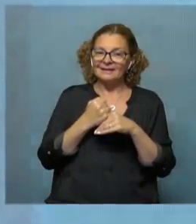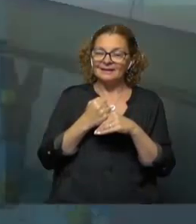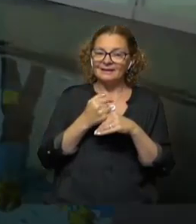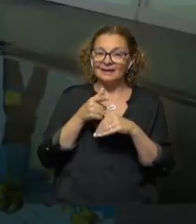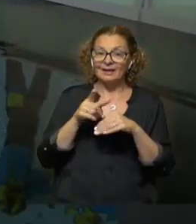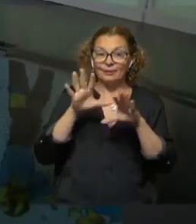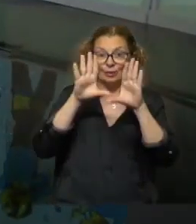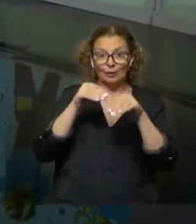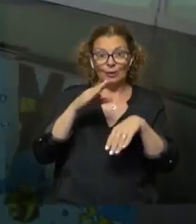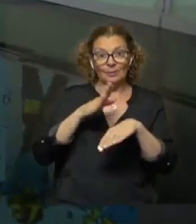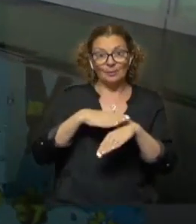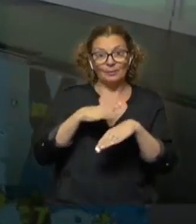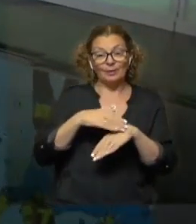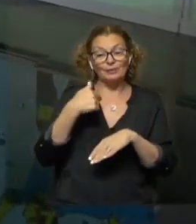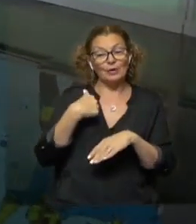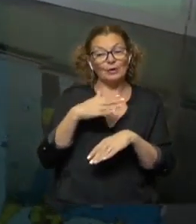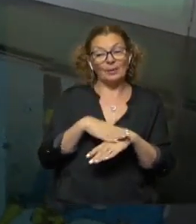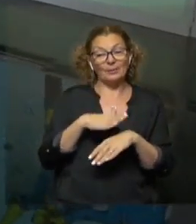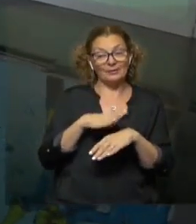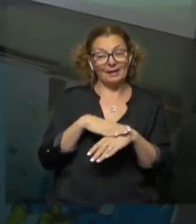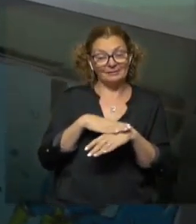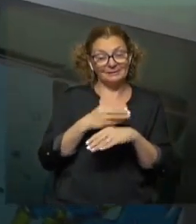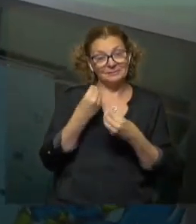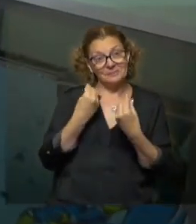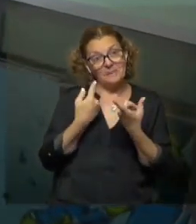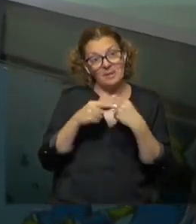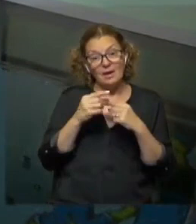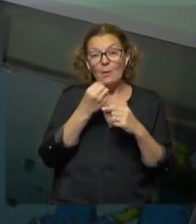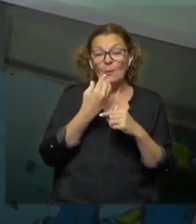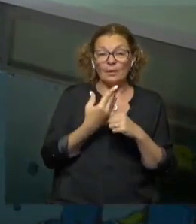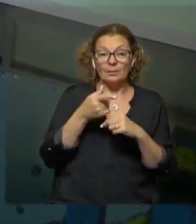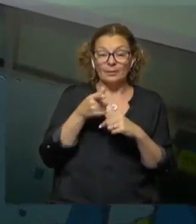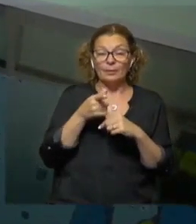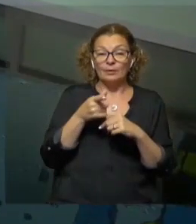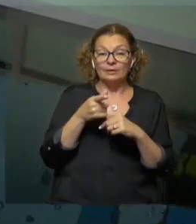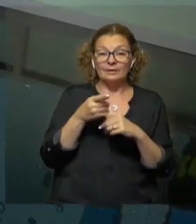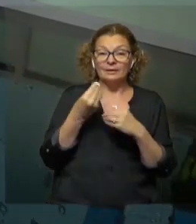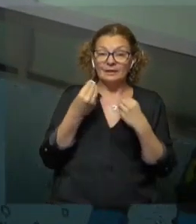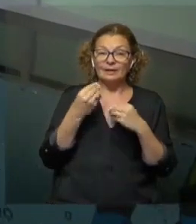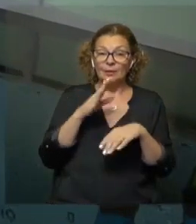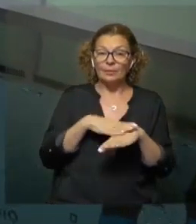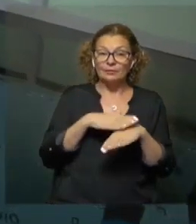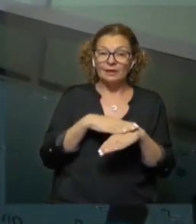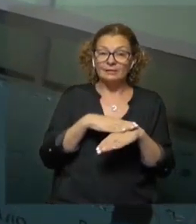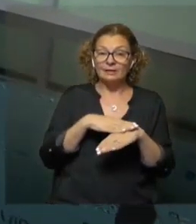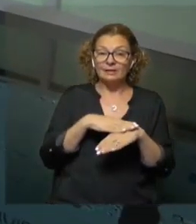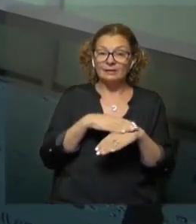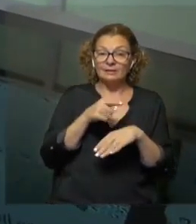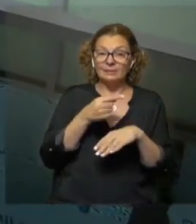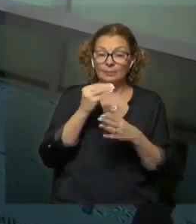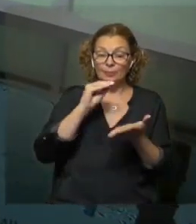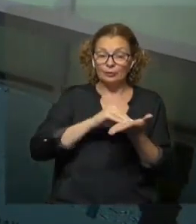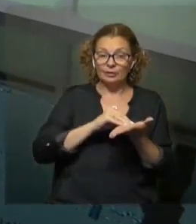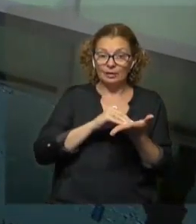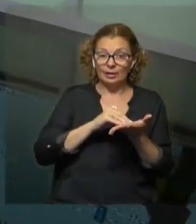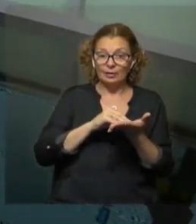responsabilidad, me hago cargo. Lo importante es mío y mi Pero, bueno, por ejemplo... ¿qué es lo importante que pusiste acá? Porque calculo que con